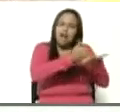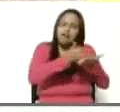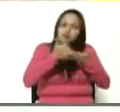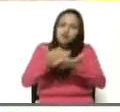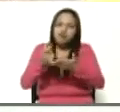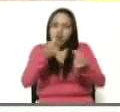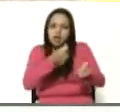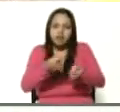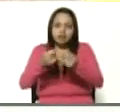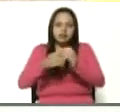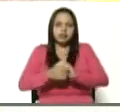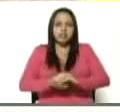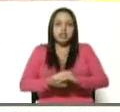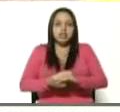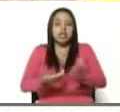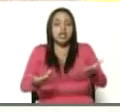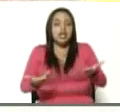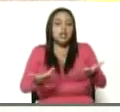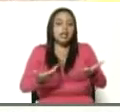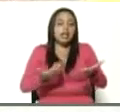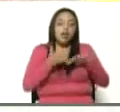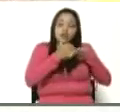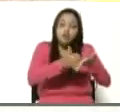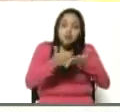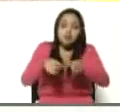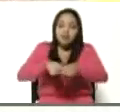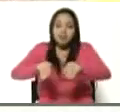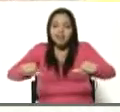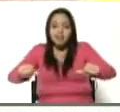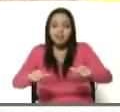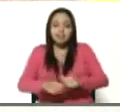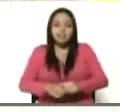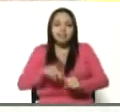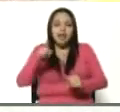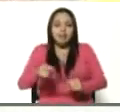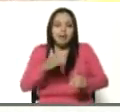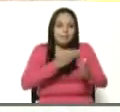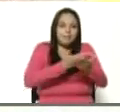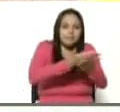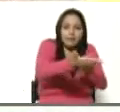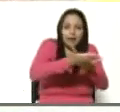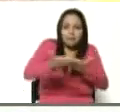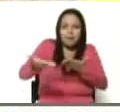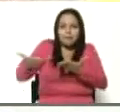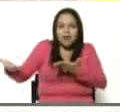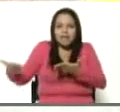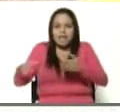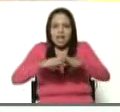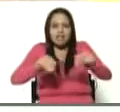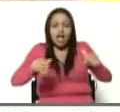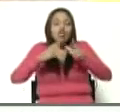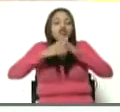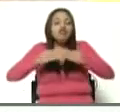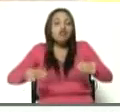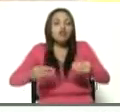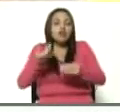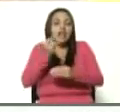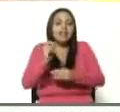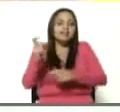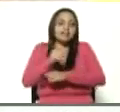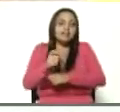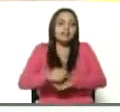regularización de la tierra, en democratización de la tierra, todo lo que eso implica, vámonos